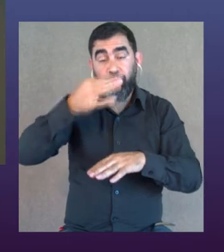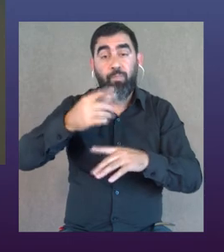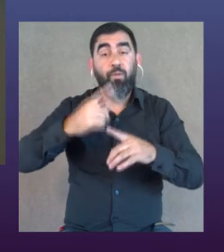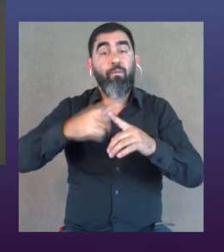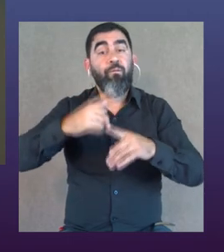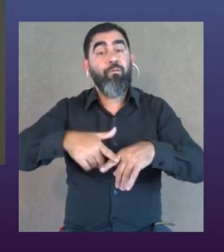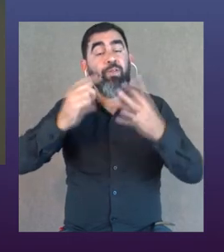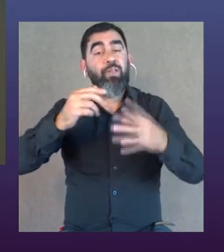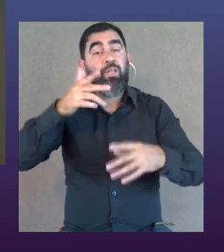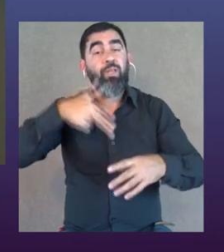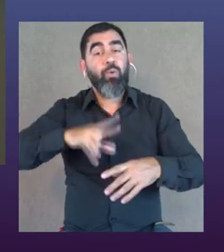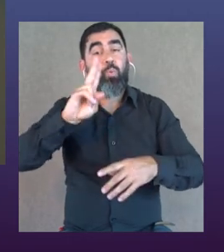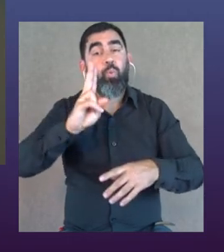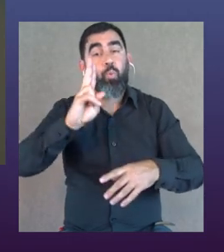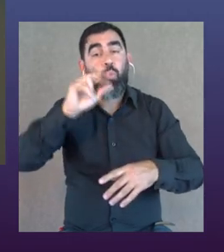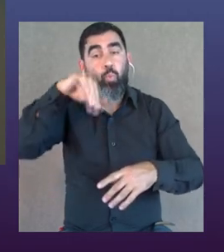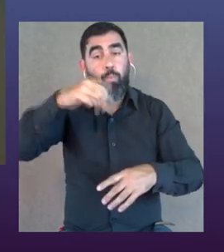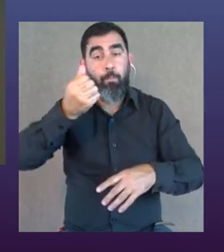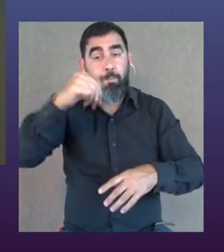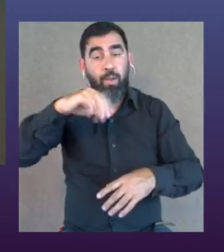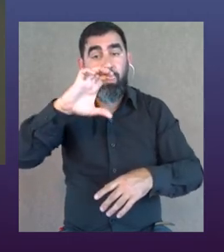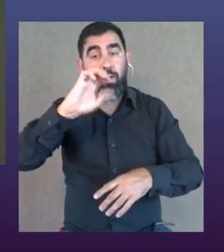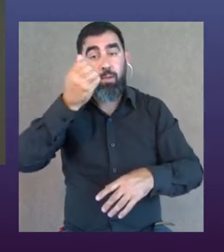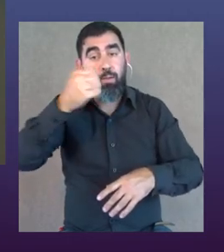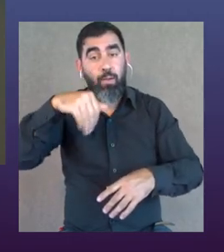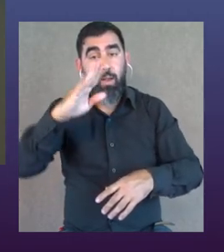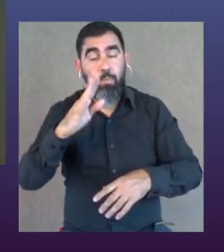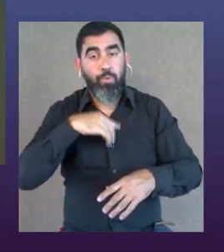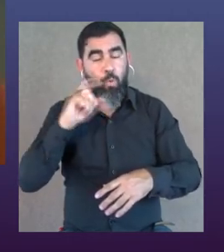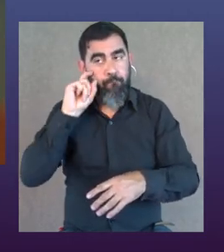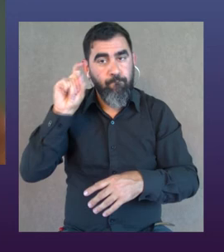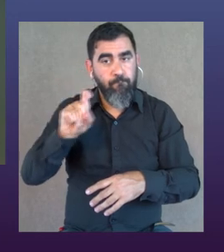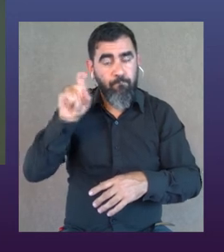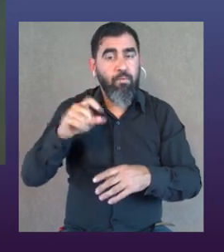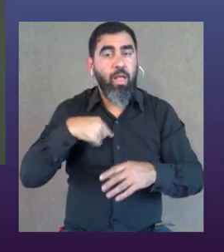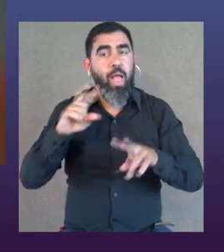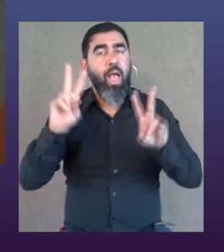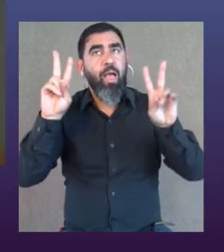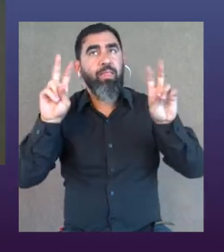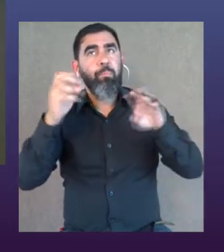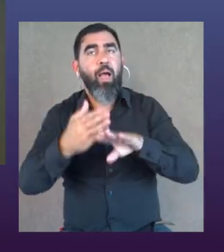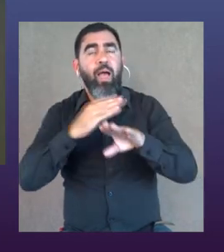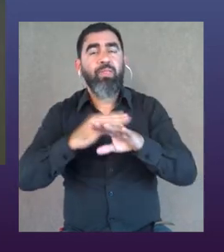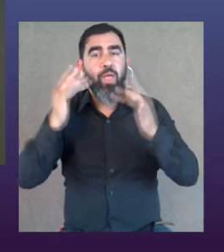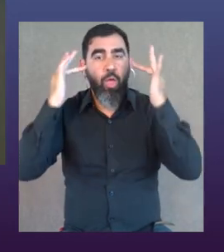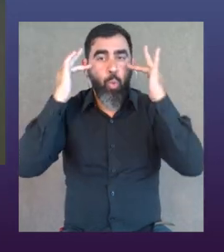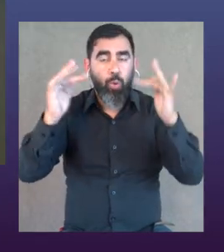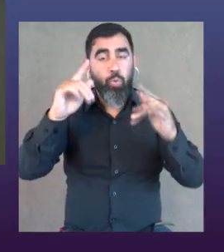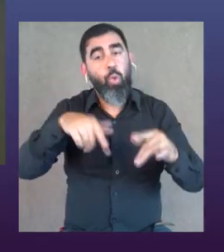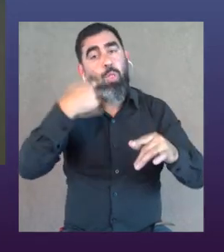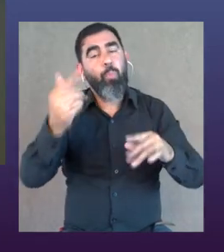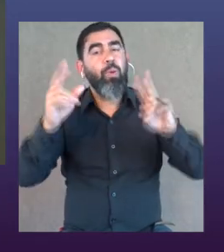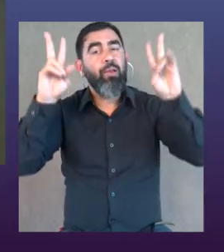tuve que dar una charla en un evento que se llamaba Human Camp y estaba obsesionada, yo he pasado por distintas obsesiones, una etapa estaba con el tema de educación